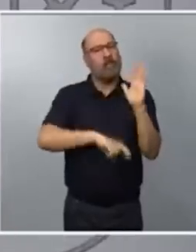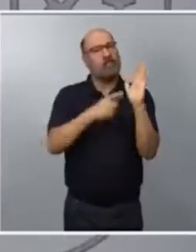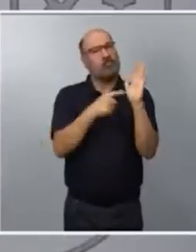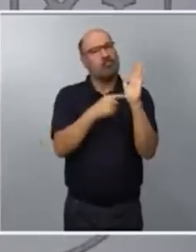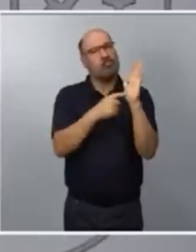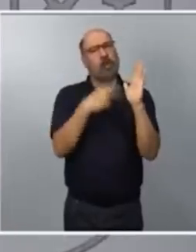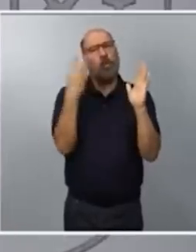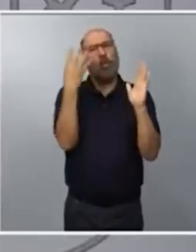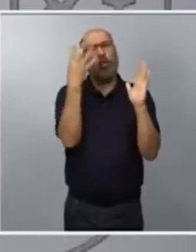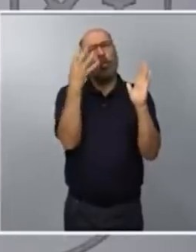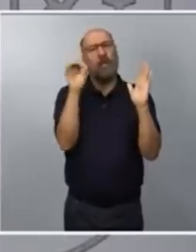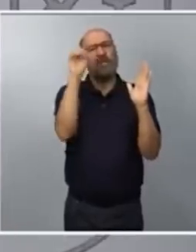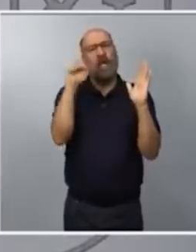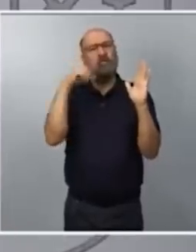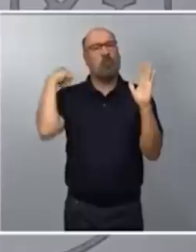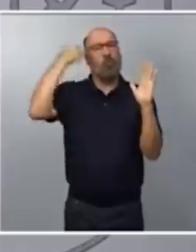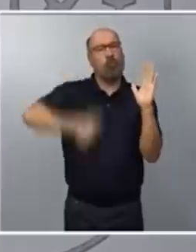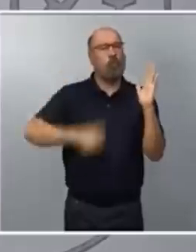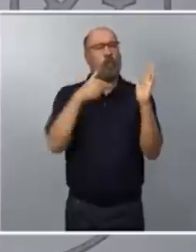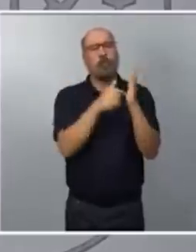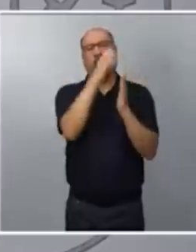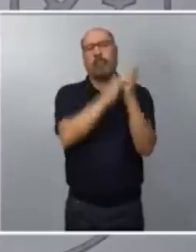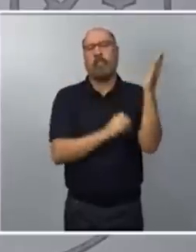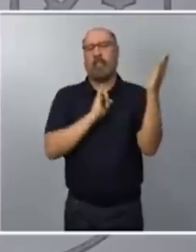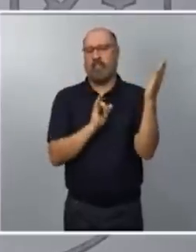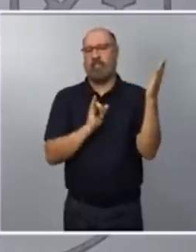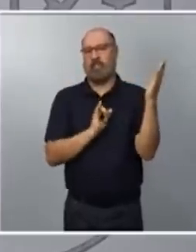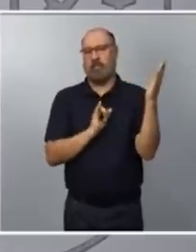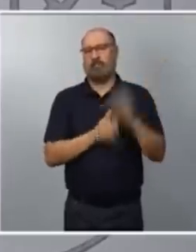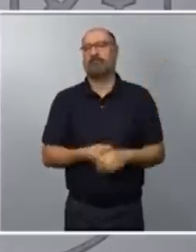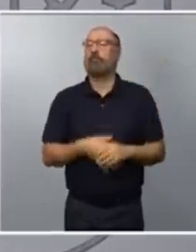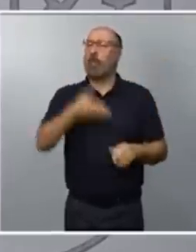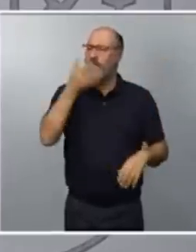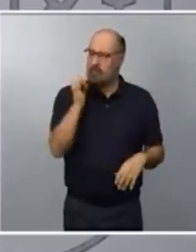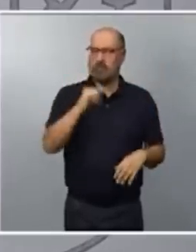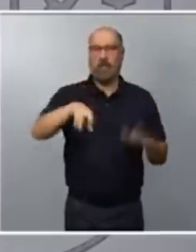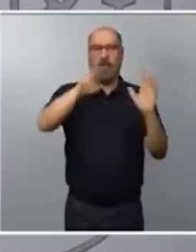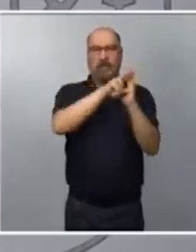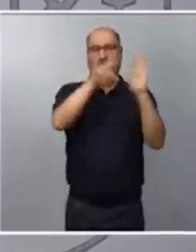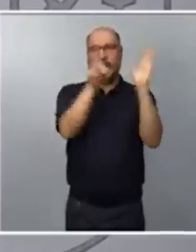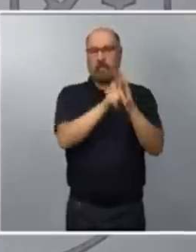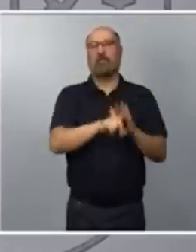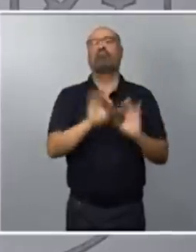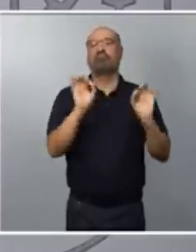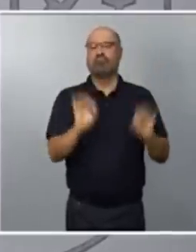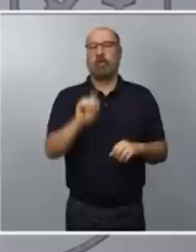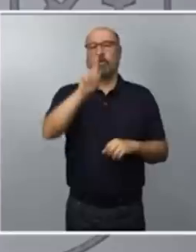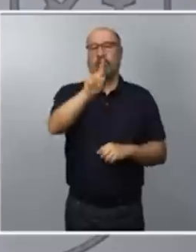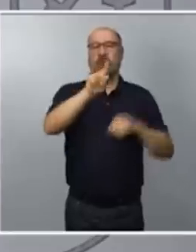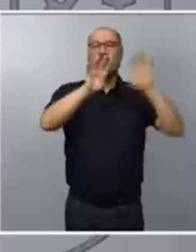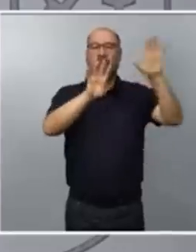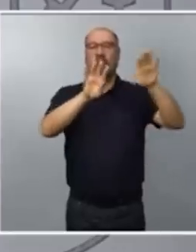Yo, compartir con ustedes esa evidencia, que existe un Real Decreto del año 1983,